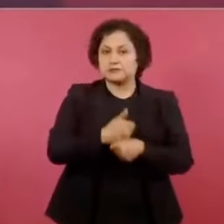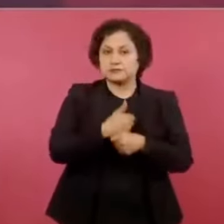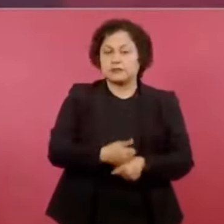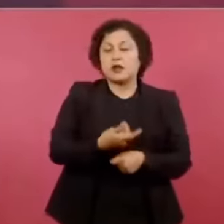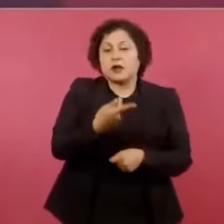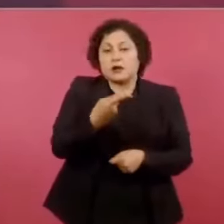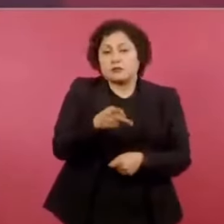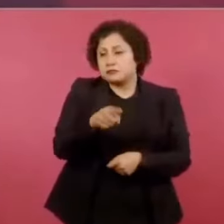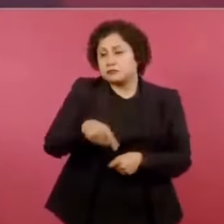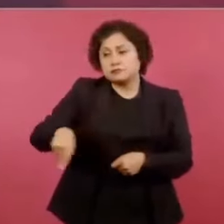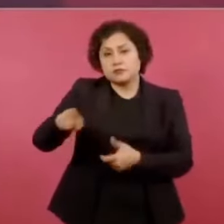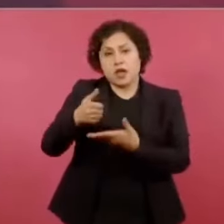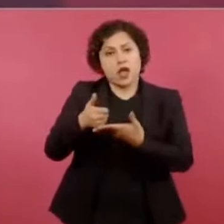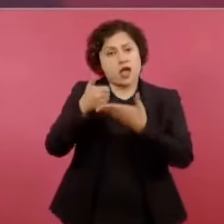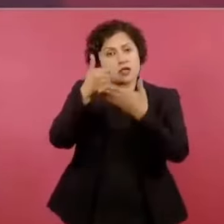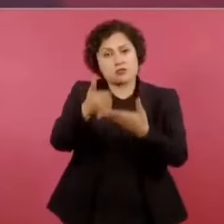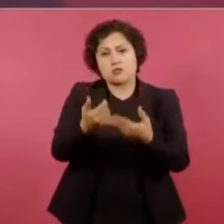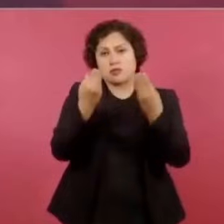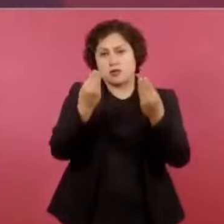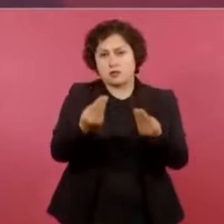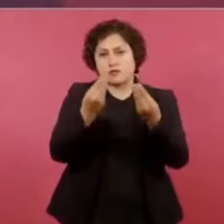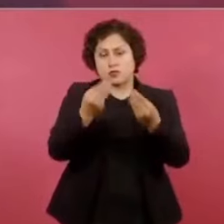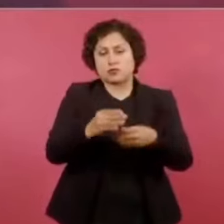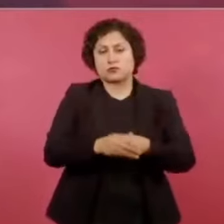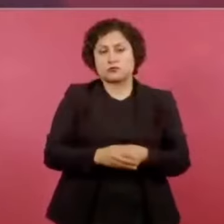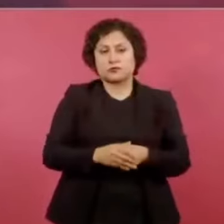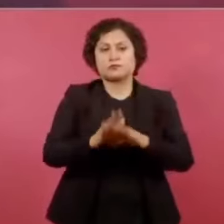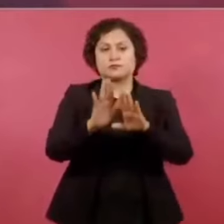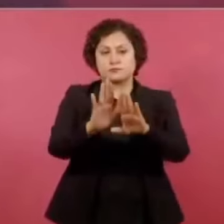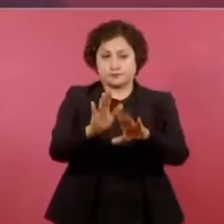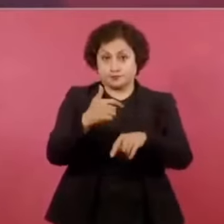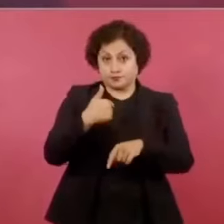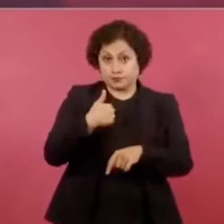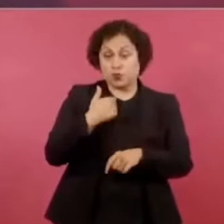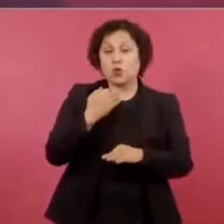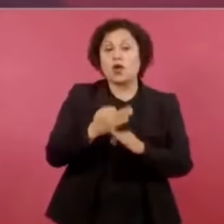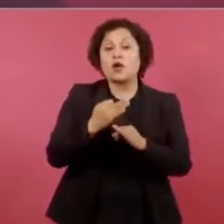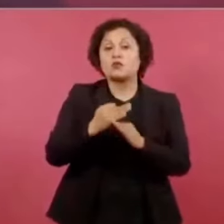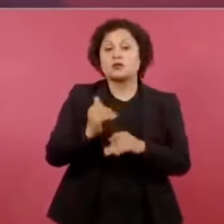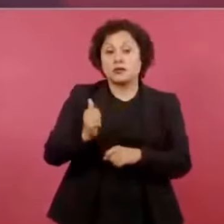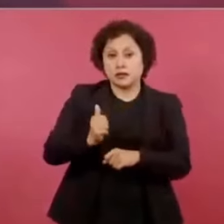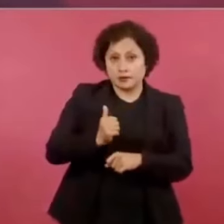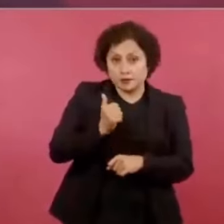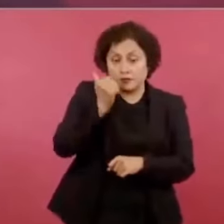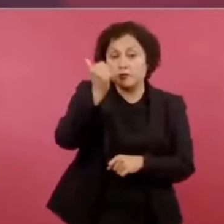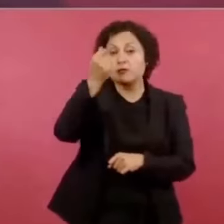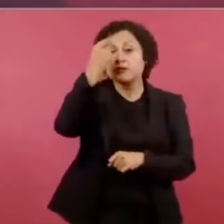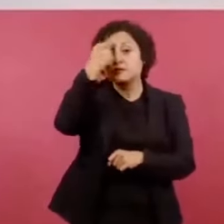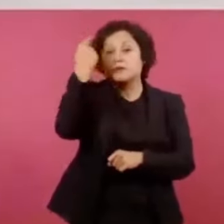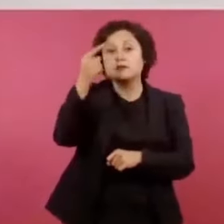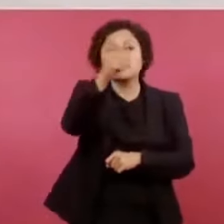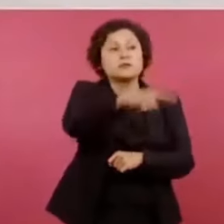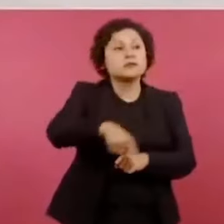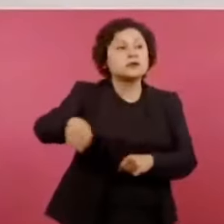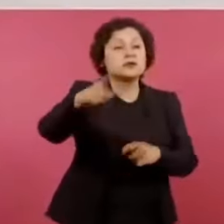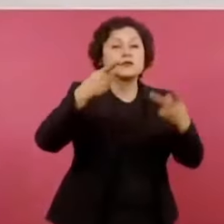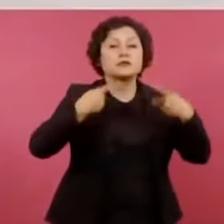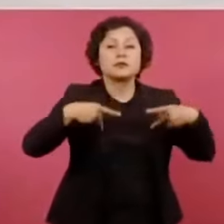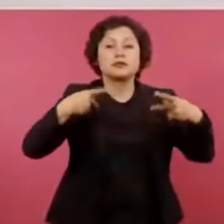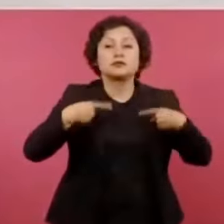También aprovecho para… abro un paréntesis para decirle a los familiares de los marinos que